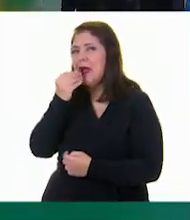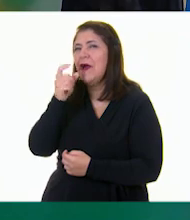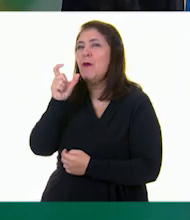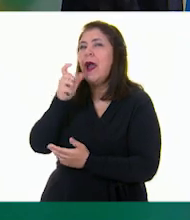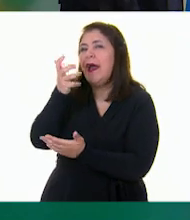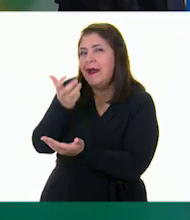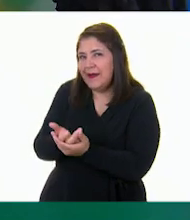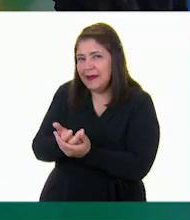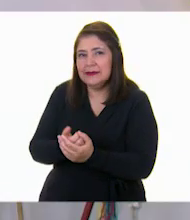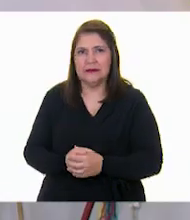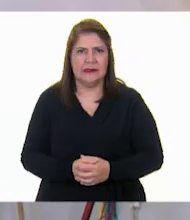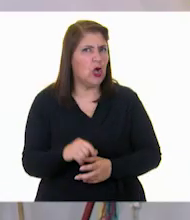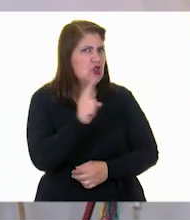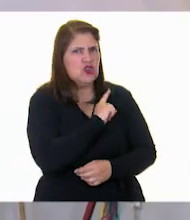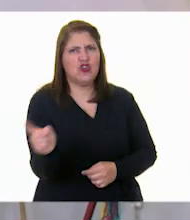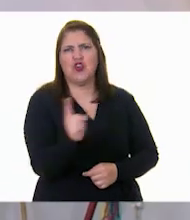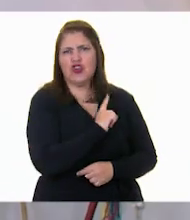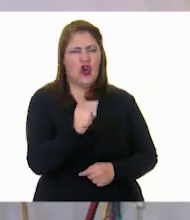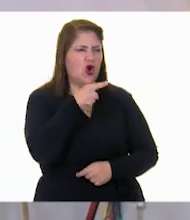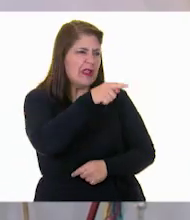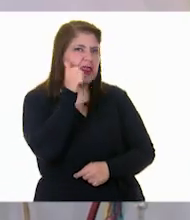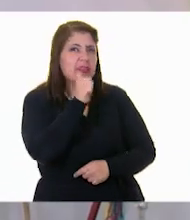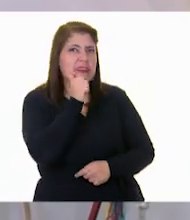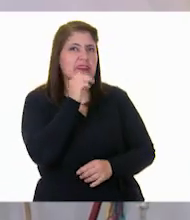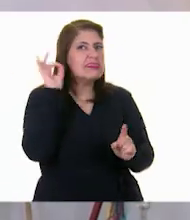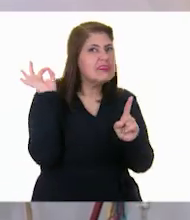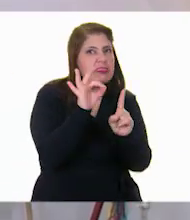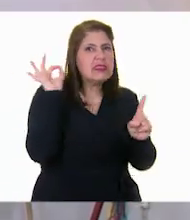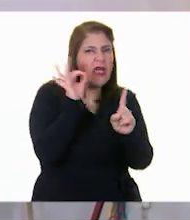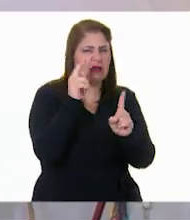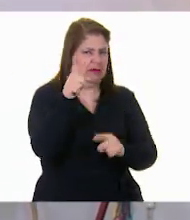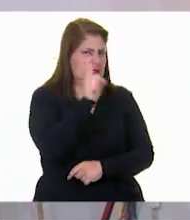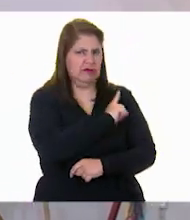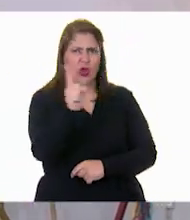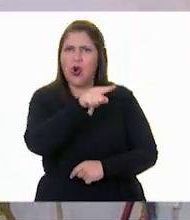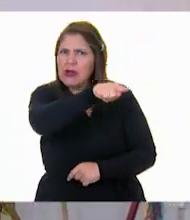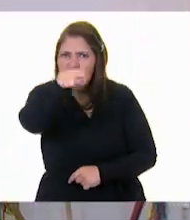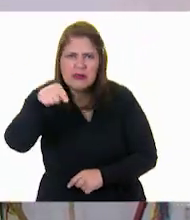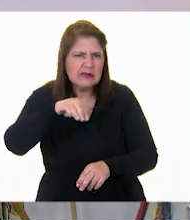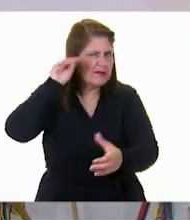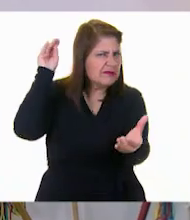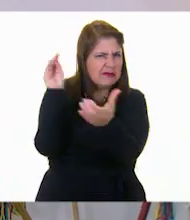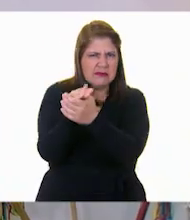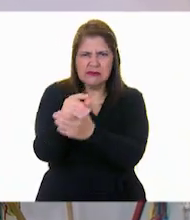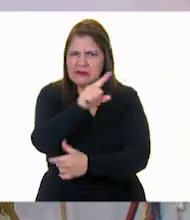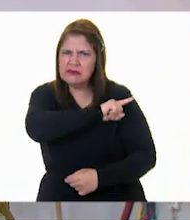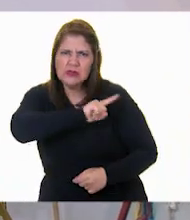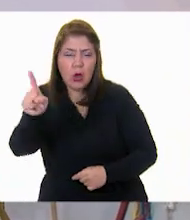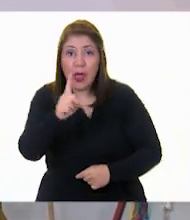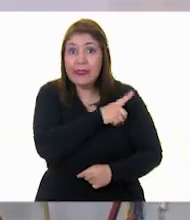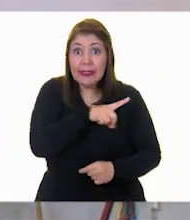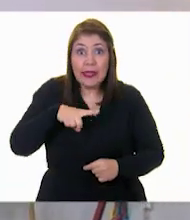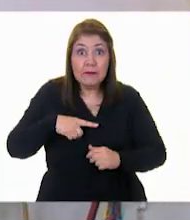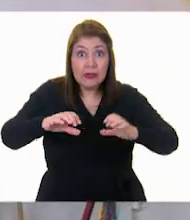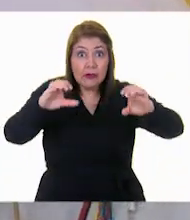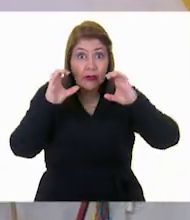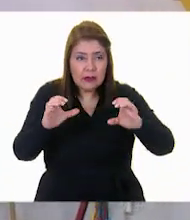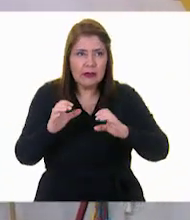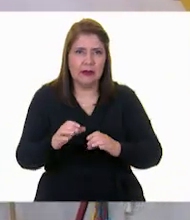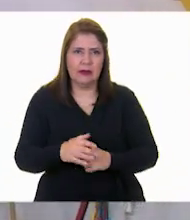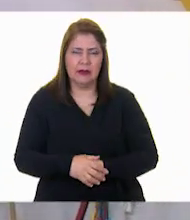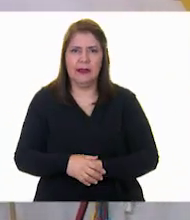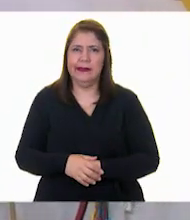no, no! ¡No, Cocolizli! Tú siempre con tus cosas. Niñas y niños, no le hagan caso. Vamos a cuidarnos. Ay,